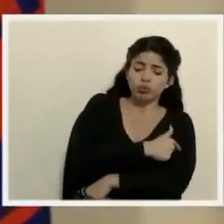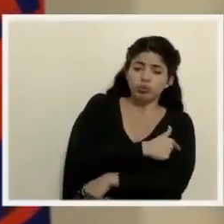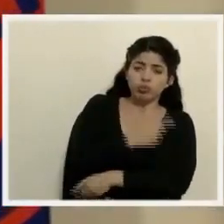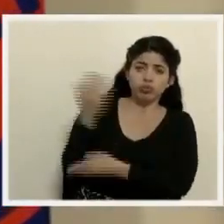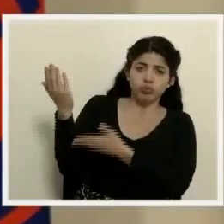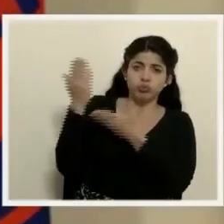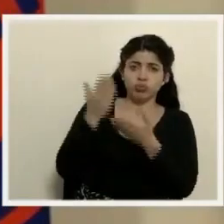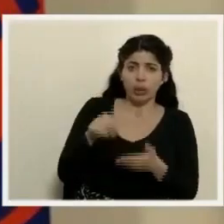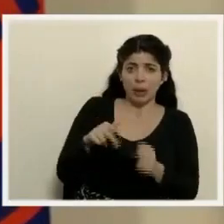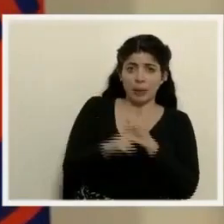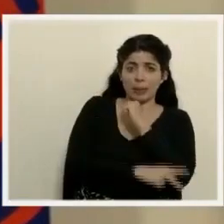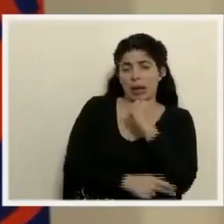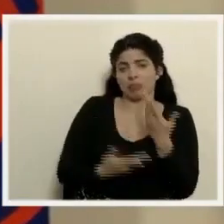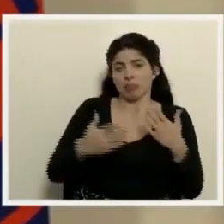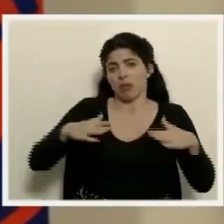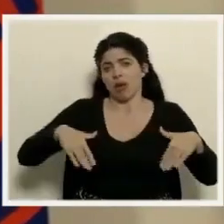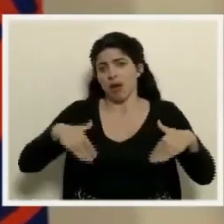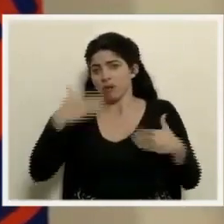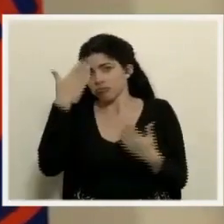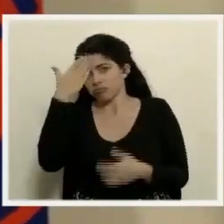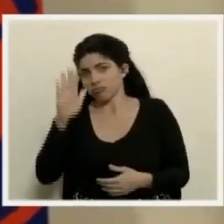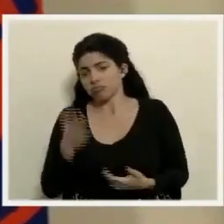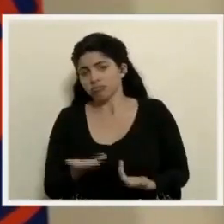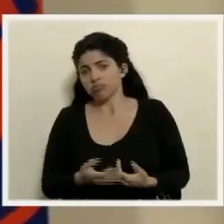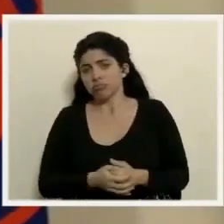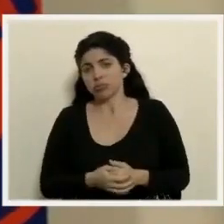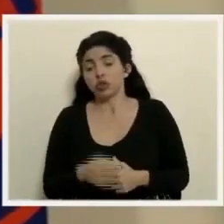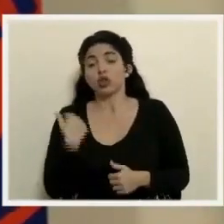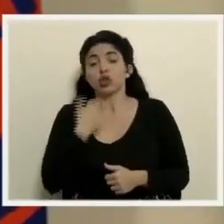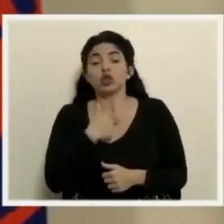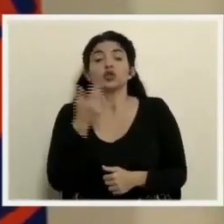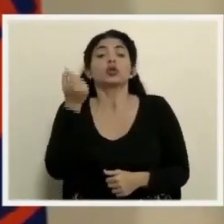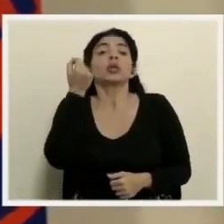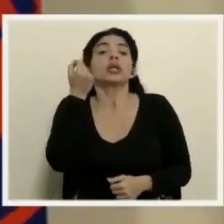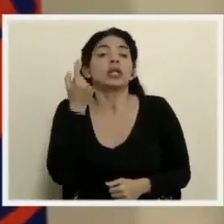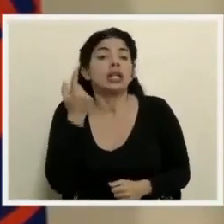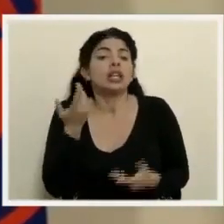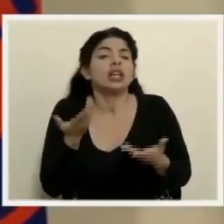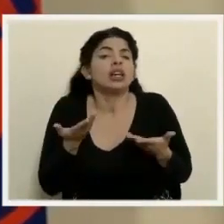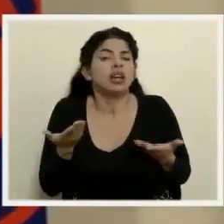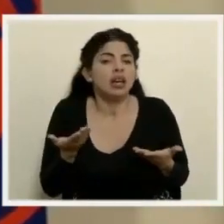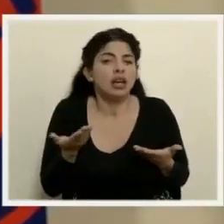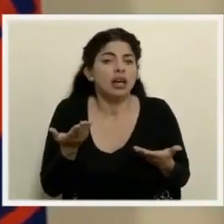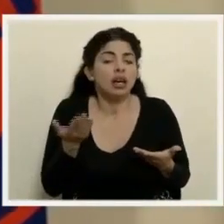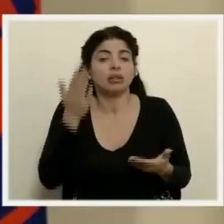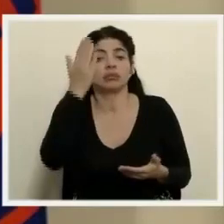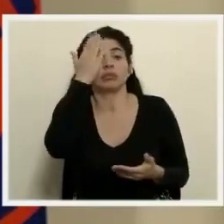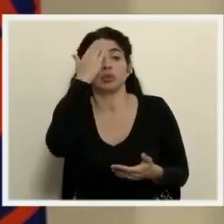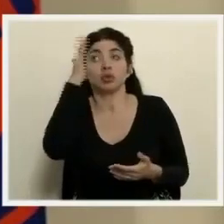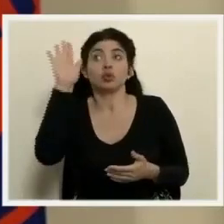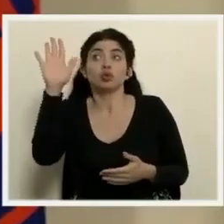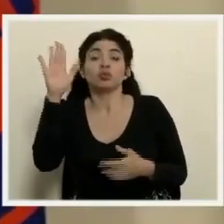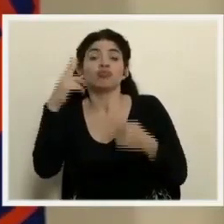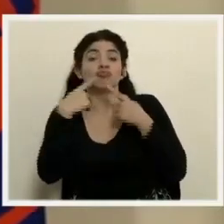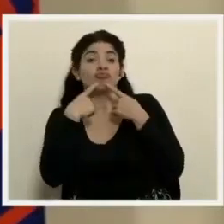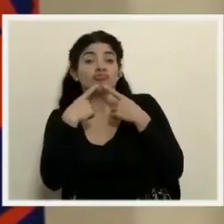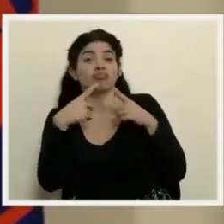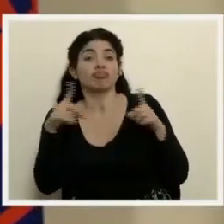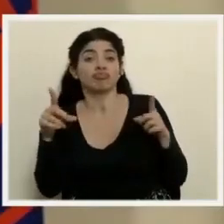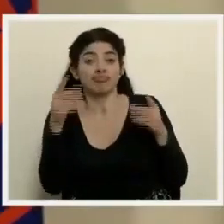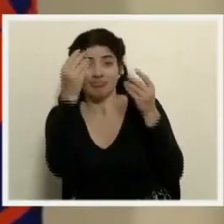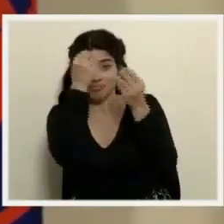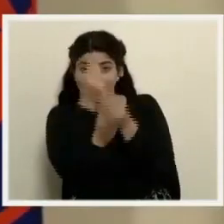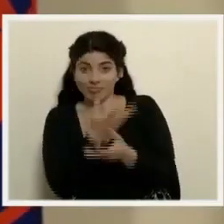asignando al país, no, no lo tenemos aún. Lo que tenemos entendido es que ese anuncio se